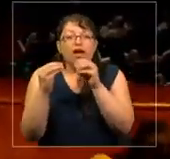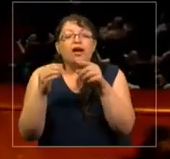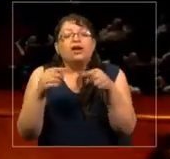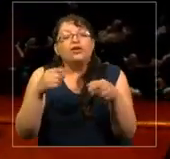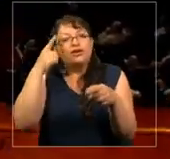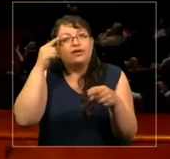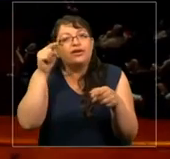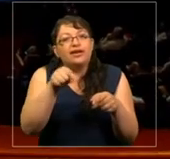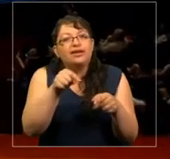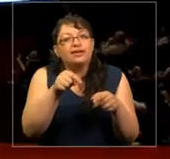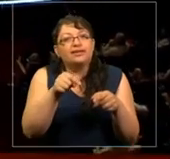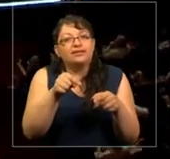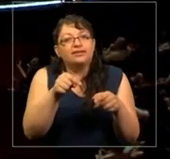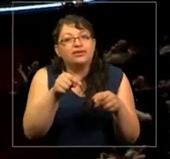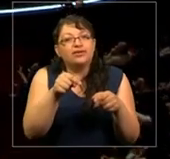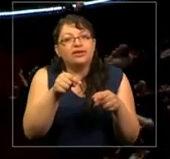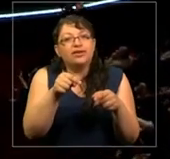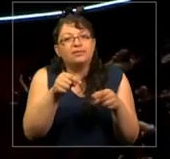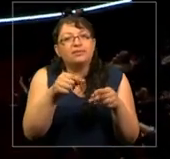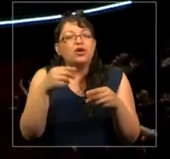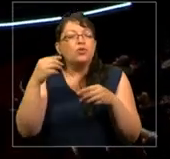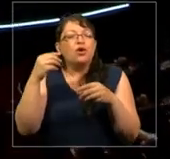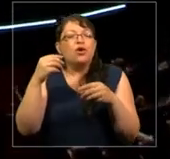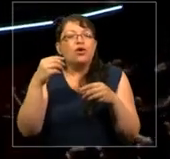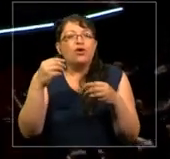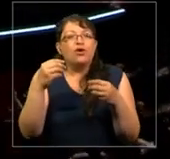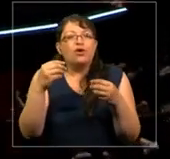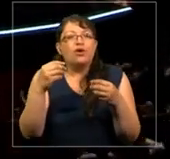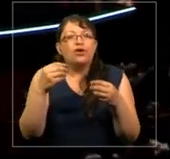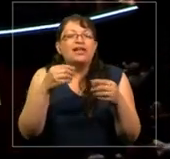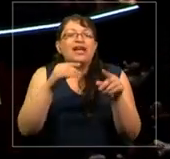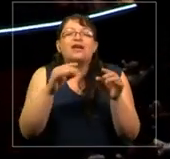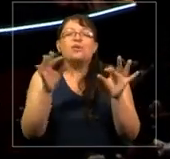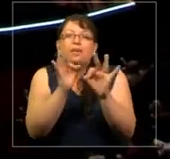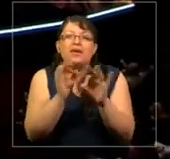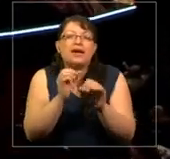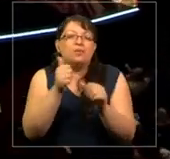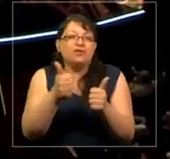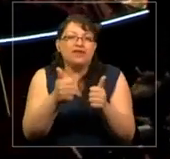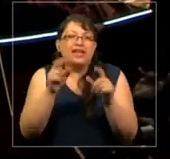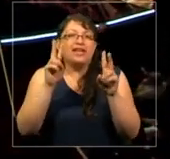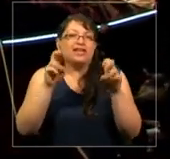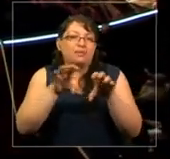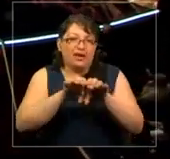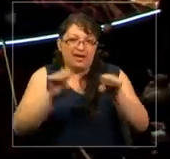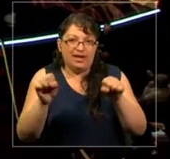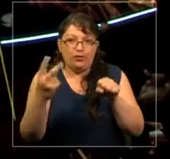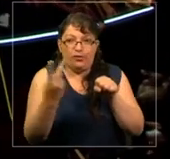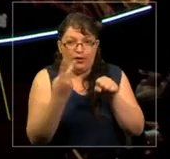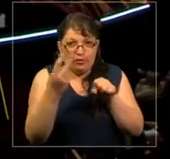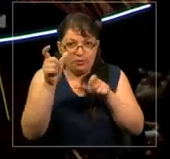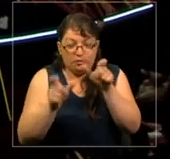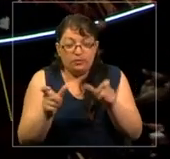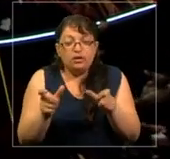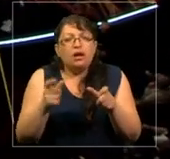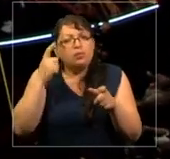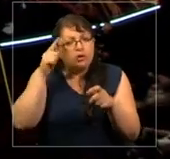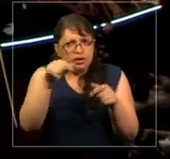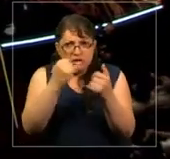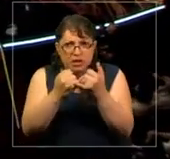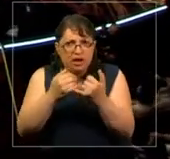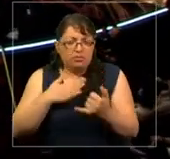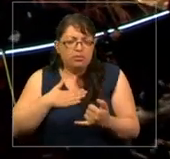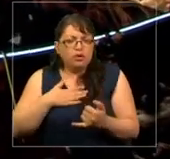creo que es una hermosa huella de la idea del consentimiento. Pero este amigo mío es un hombre